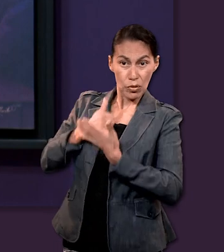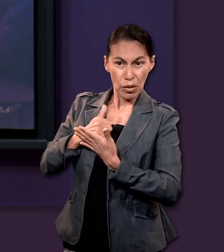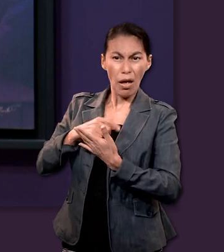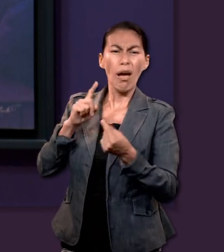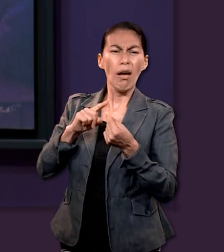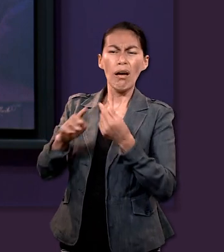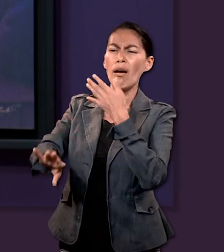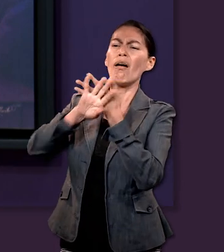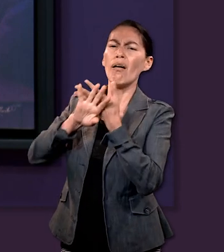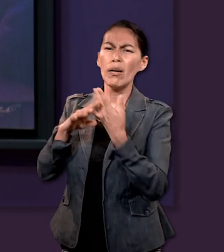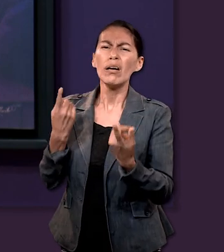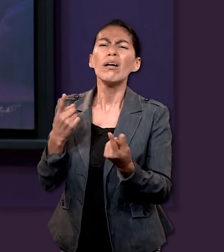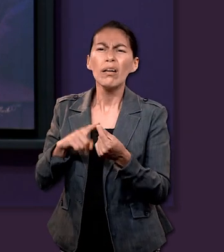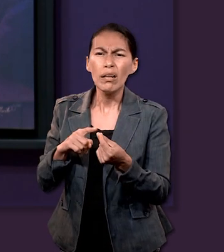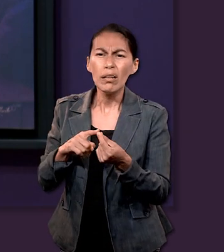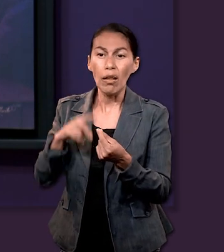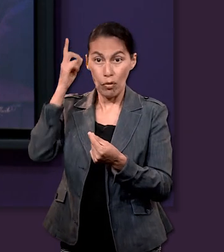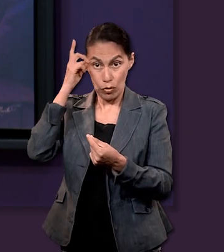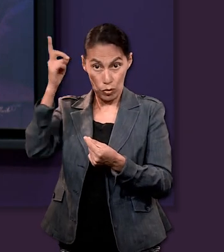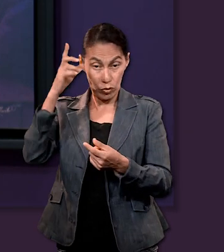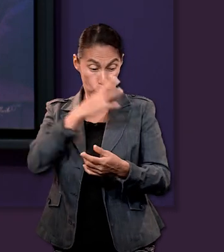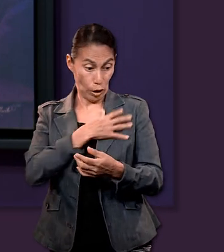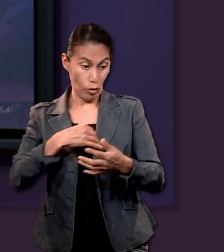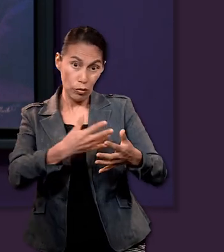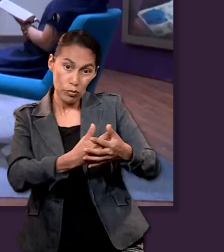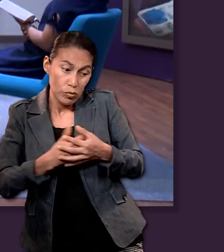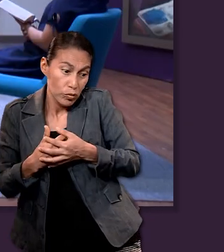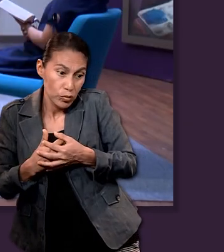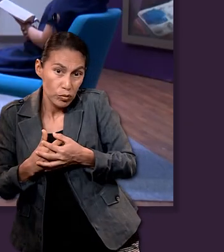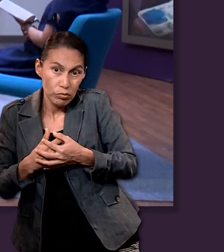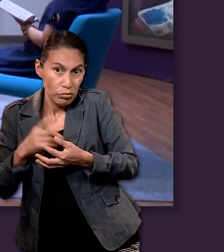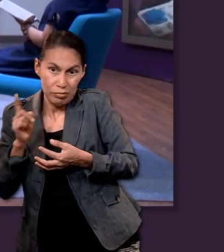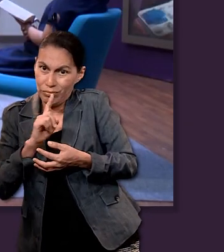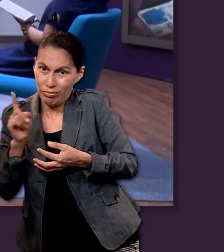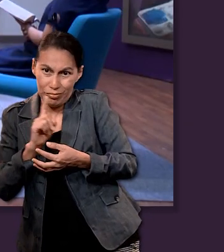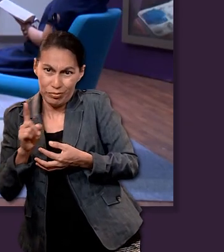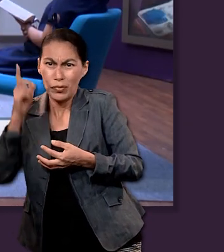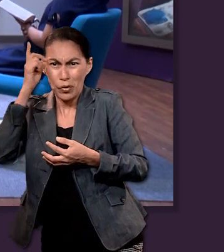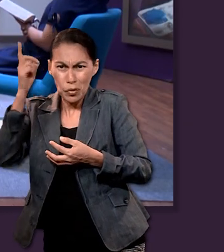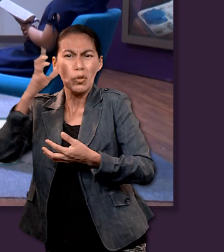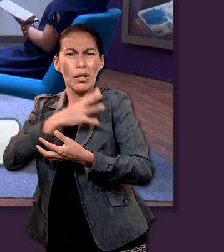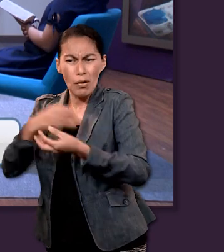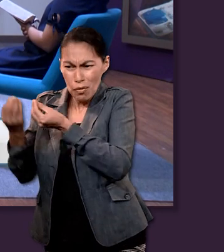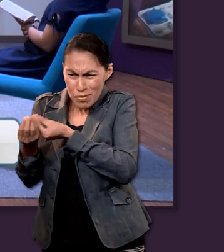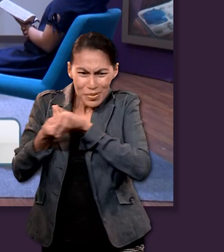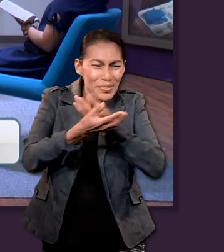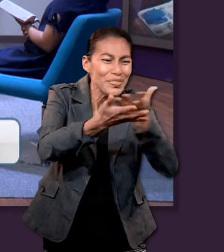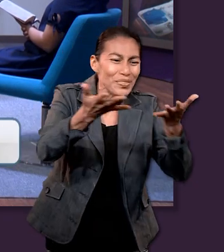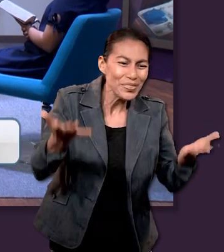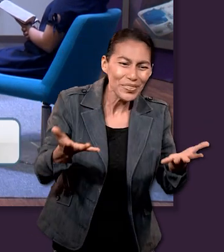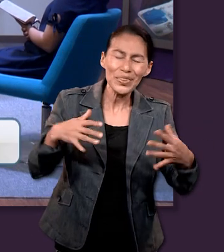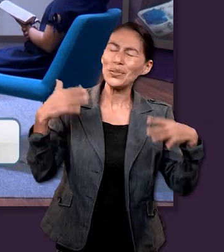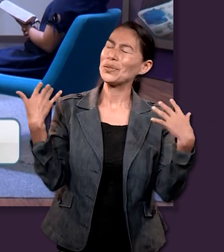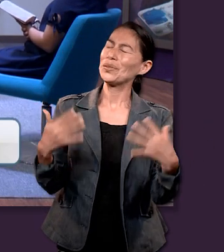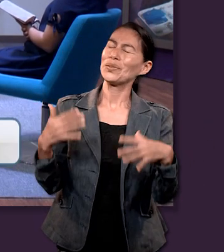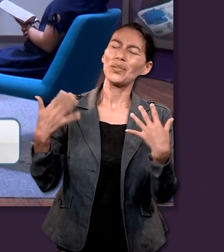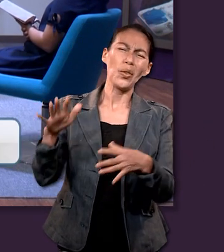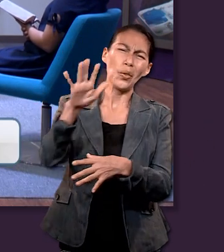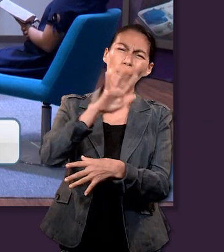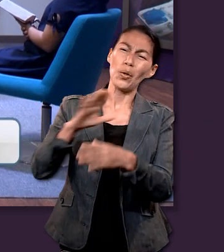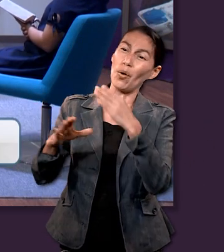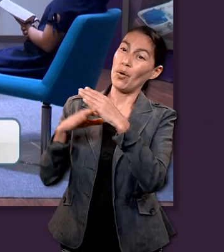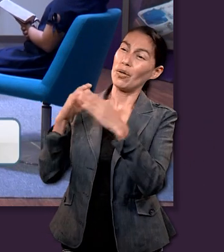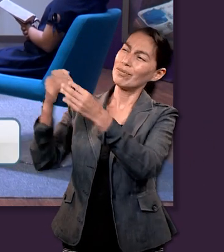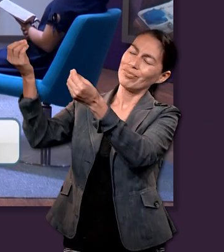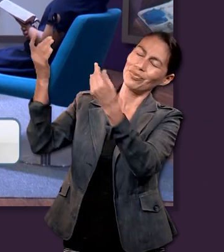nosotros, ¿quién contra nosotros? El que no es catimón y a su propio Hijo, sino que lo entregó por todos nosotros, ¿cómo no nos dará